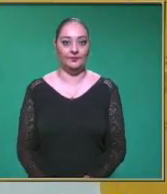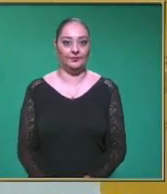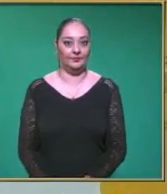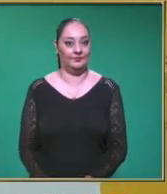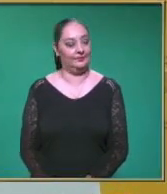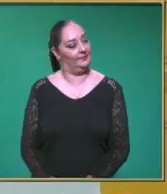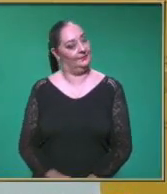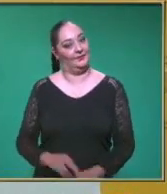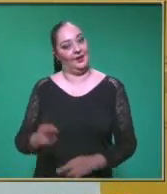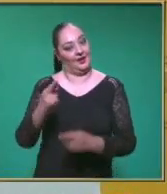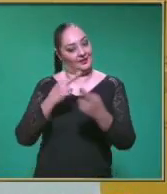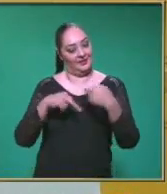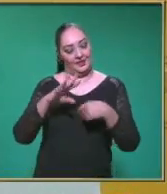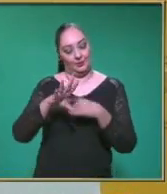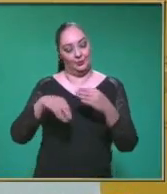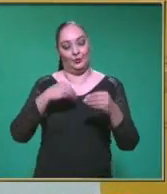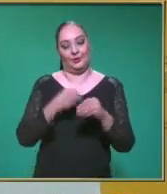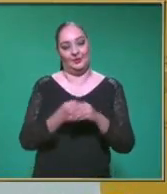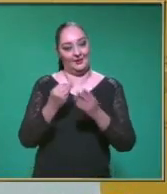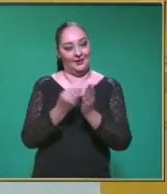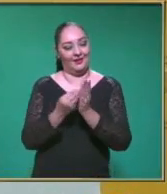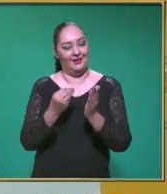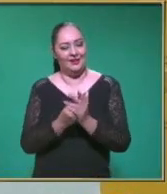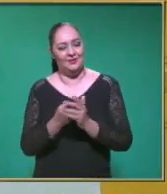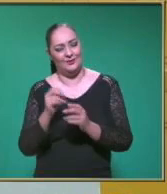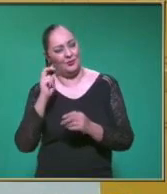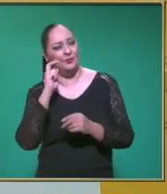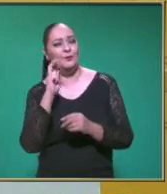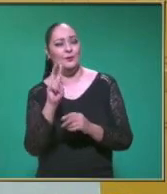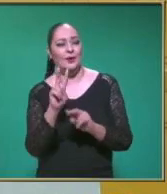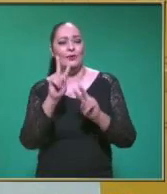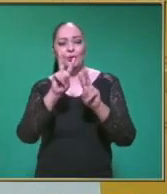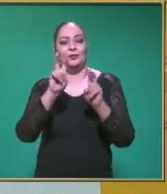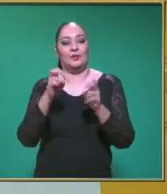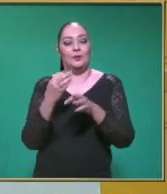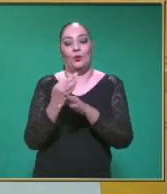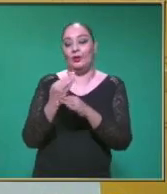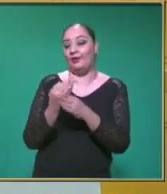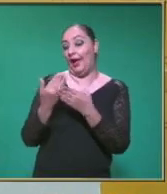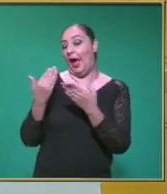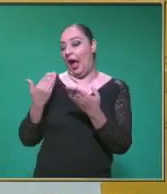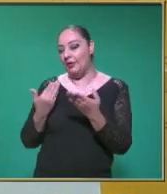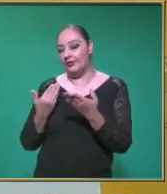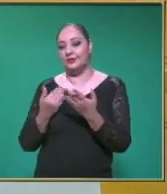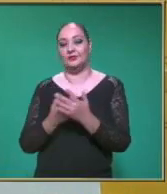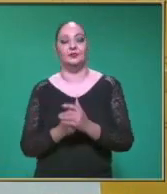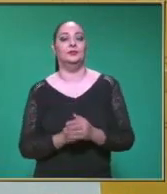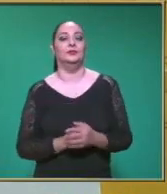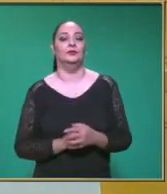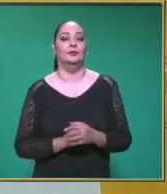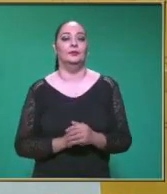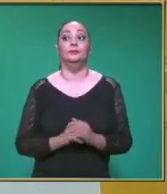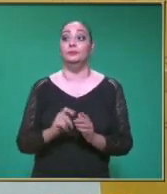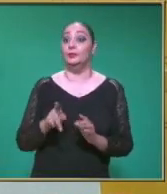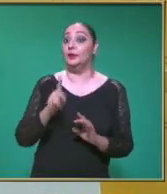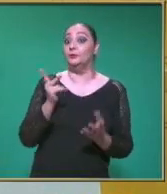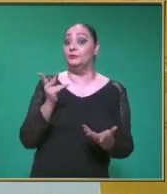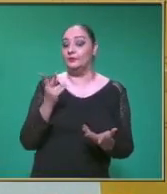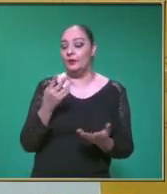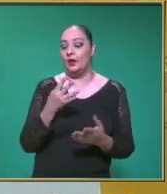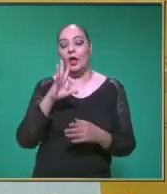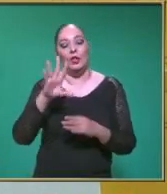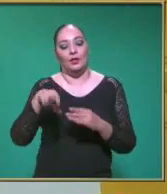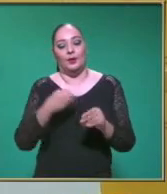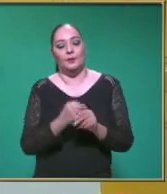Muy bien Ya estamos de regreso Retomamos el tema Lo que estábamos viendo Ahorita antes Dinos un corte Pero bueno Vamos a